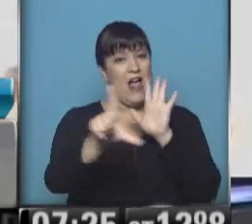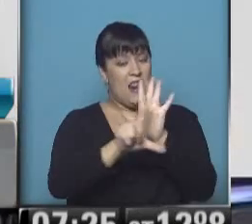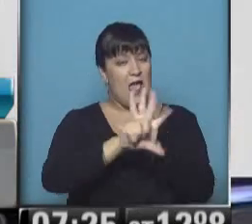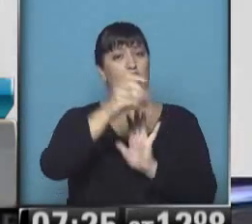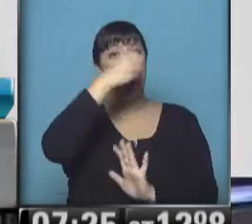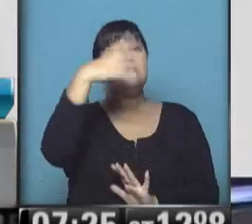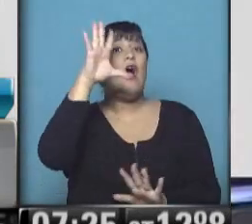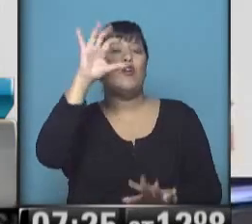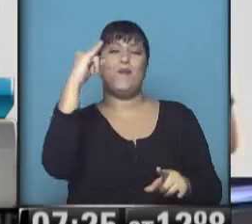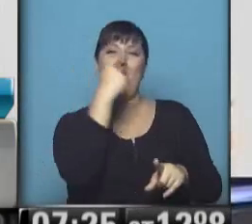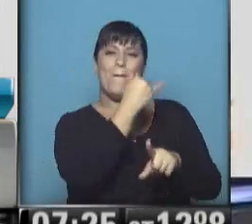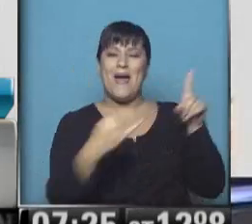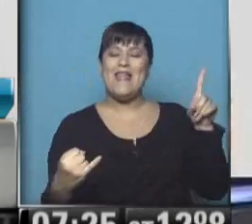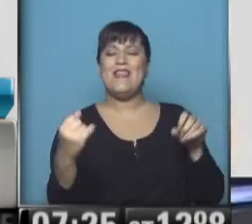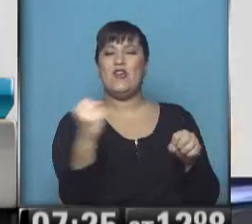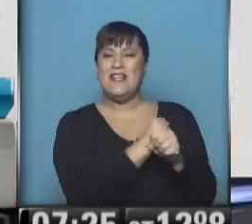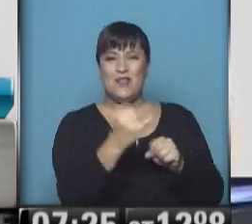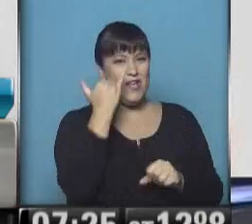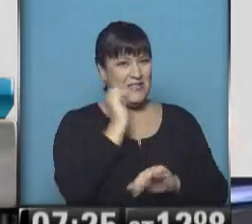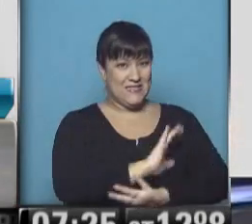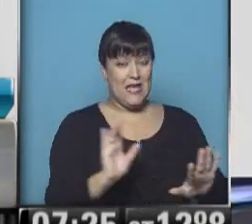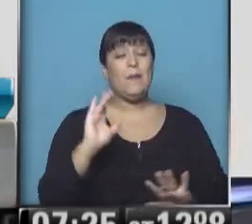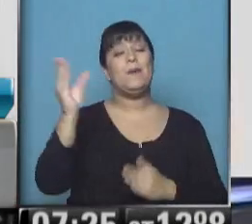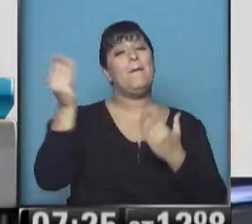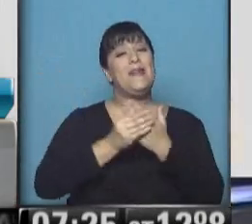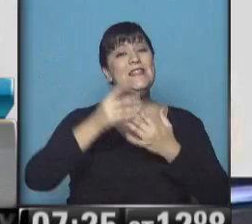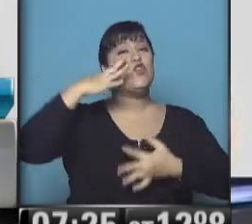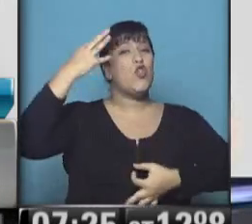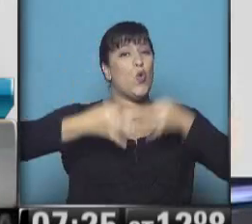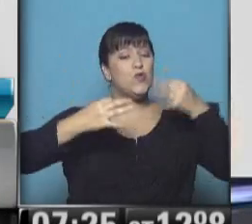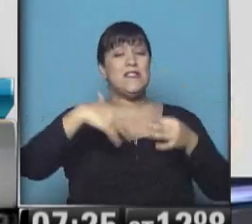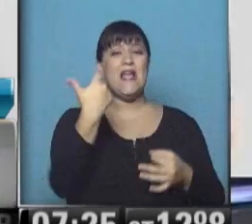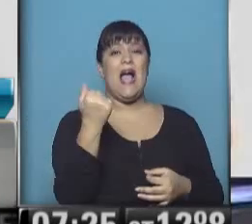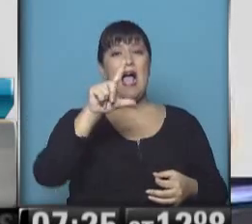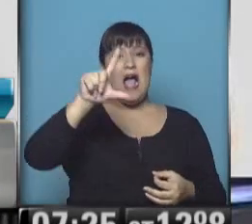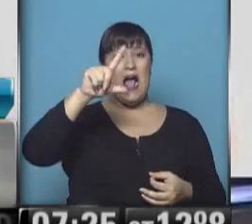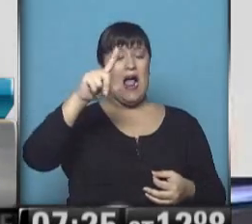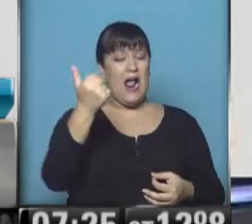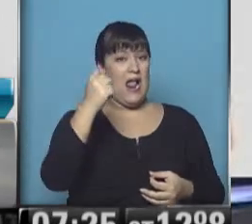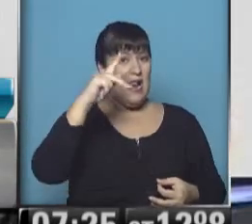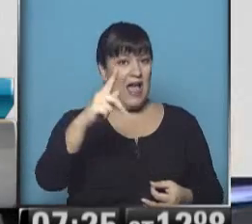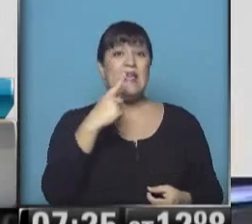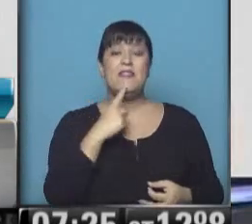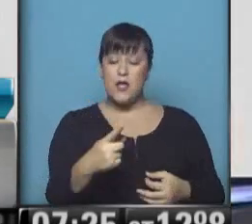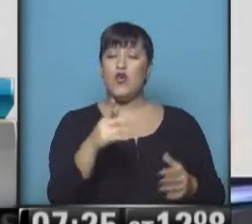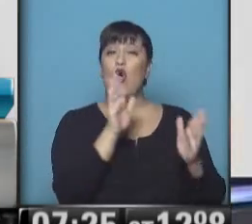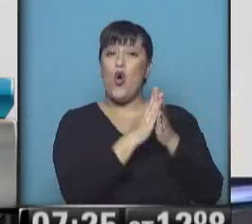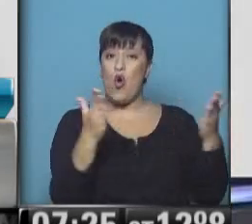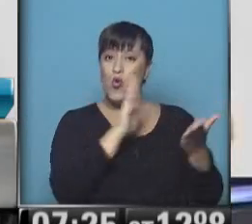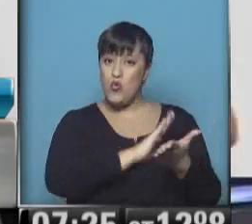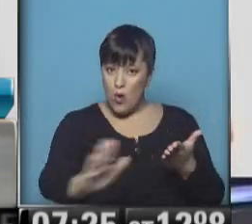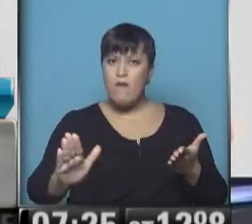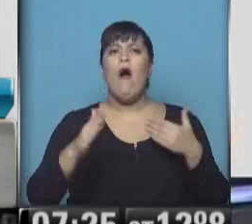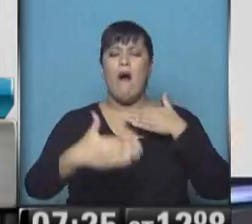tiene media sanción. Así es, por lo cual el Ministro de Justicia, Julio Alak, dijo que el nuevo Código Procesal Penal hará